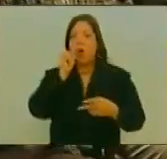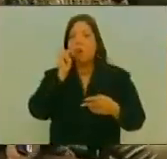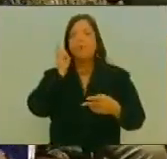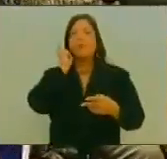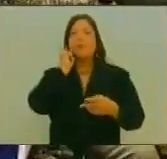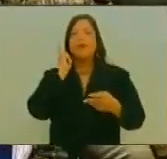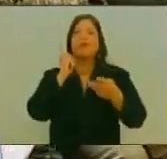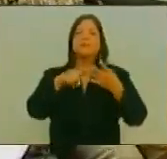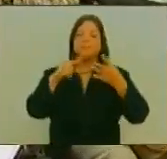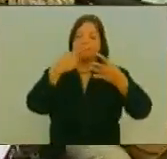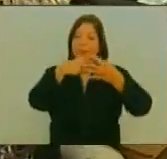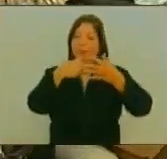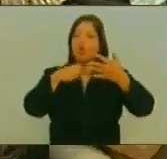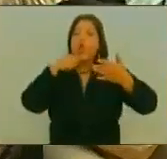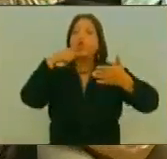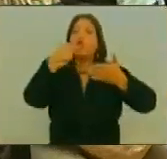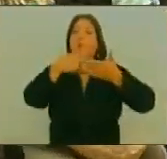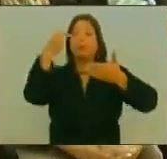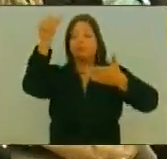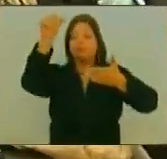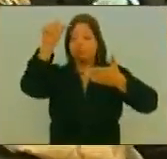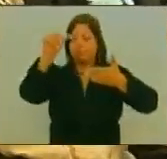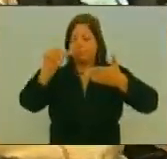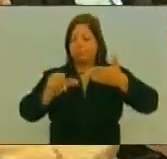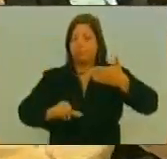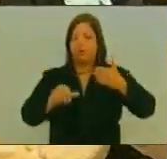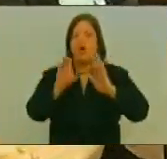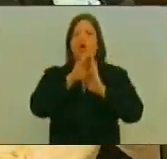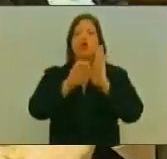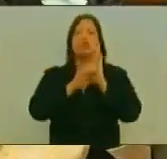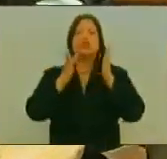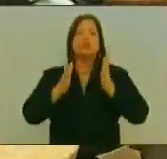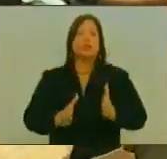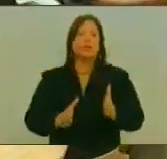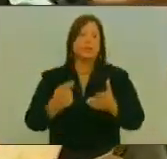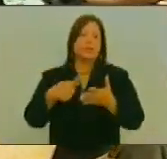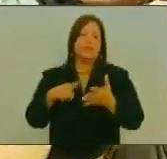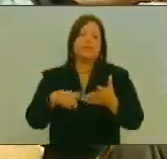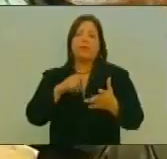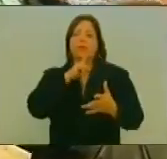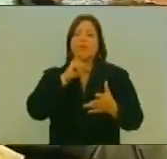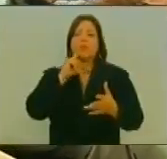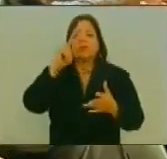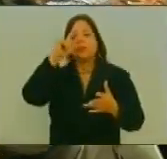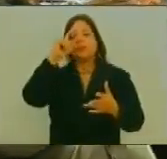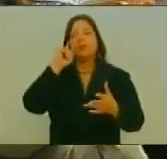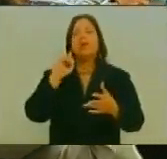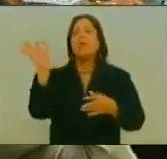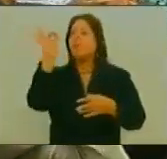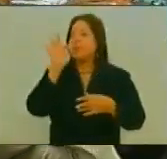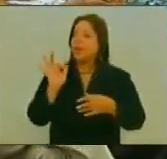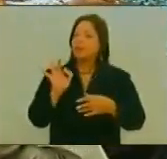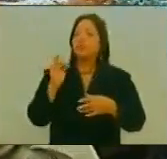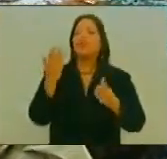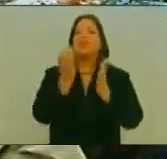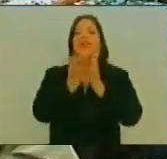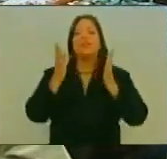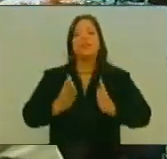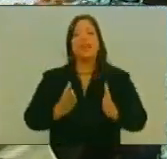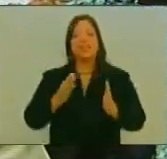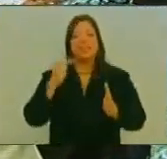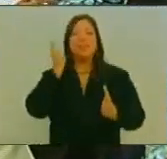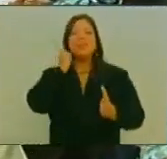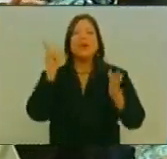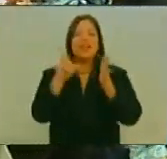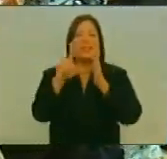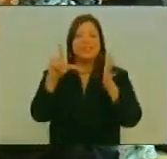Audimar Puerta Erika Martínez Jennifer Gardet Joven Estudiante Y Presidenta De La Federación Venezolana De Estudiantes De Educación